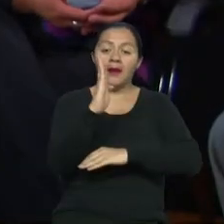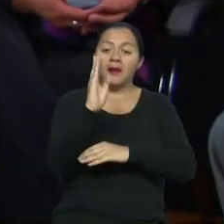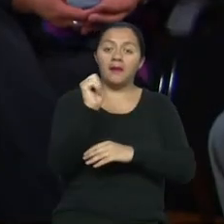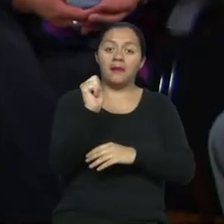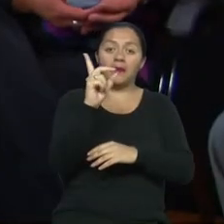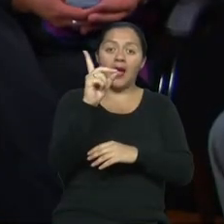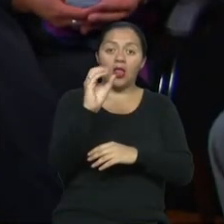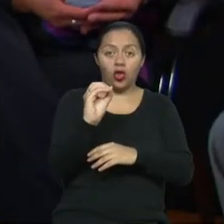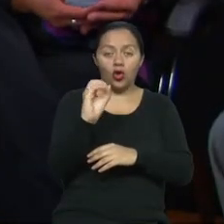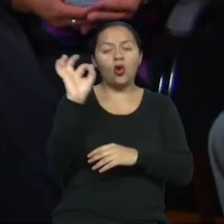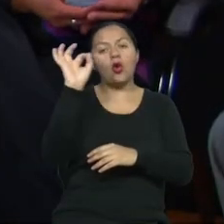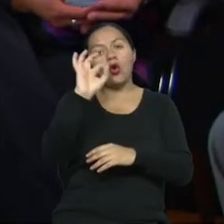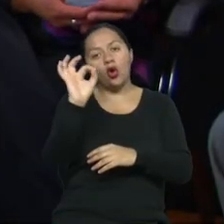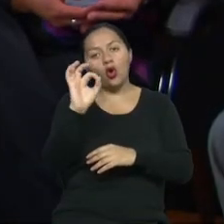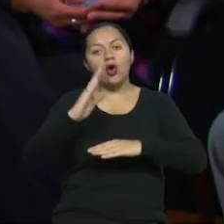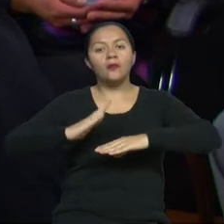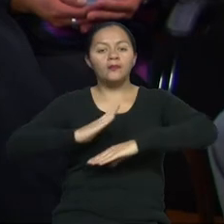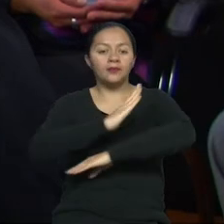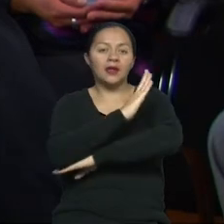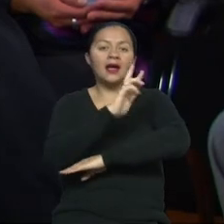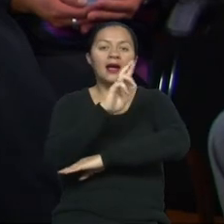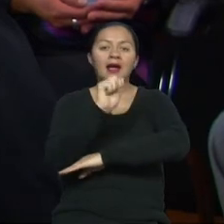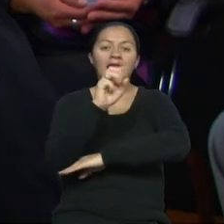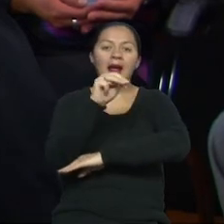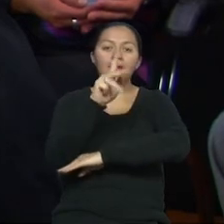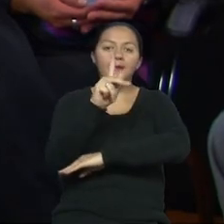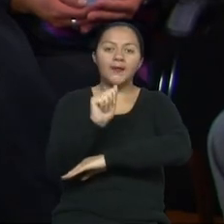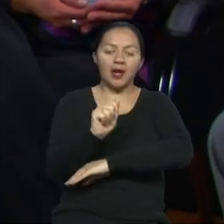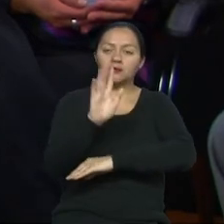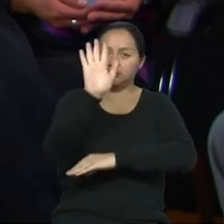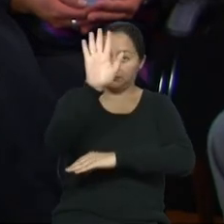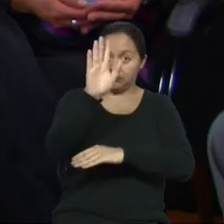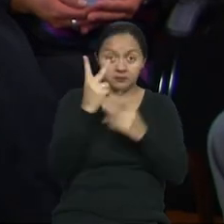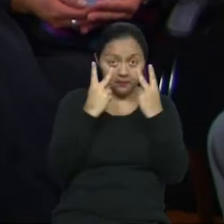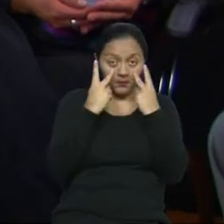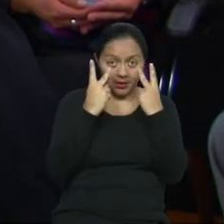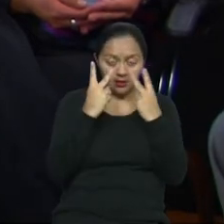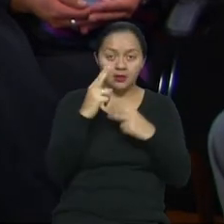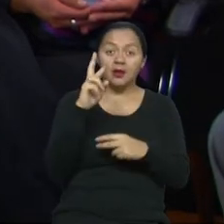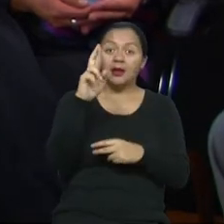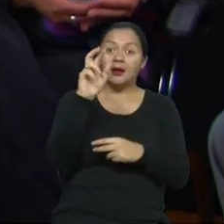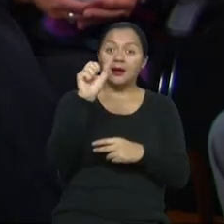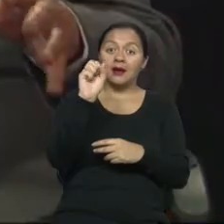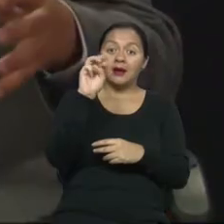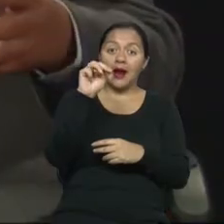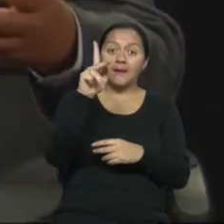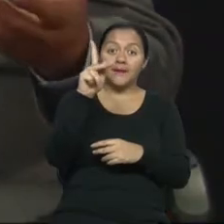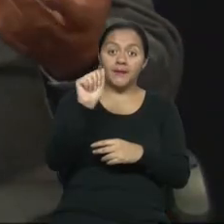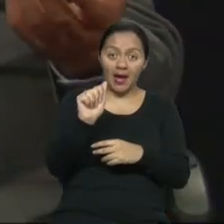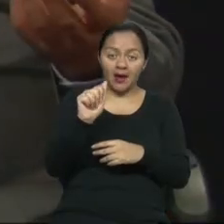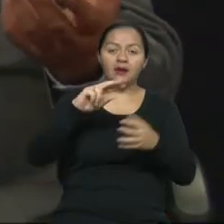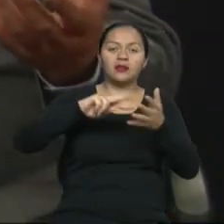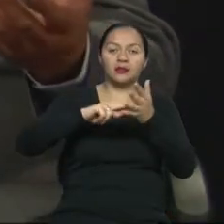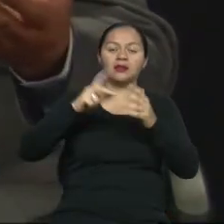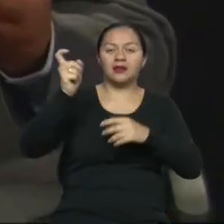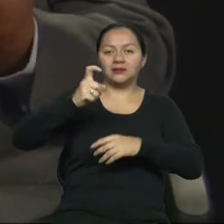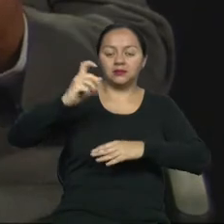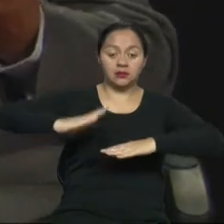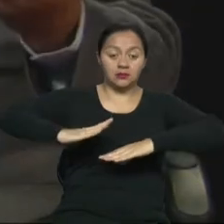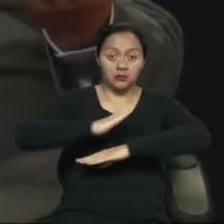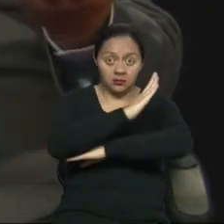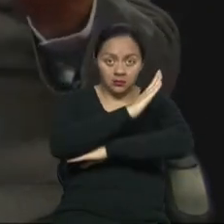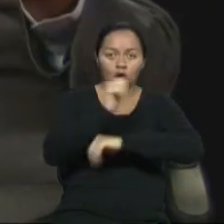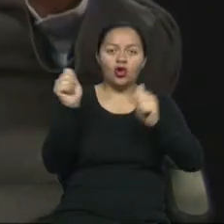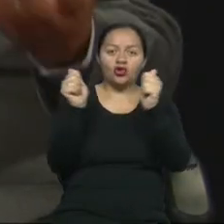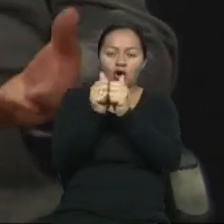rampa, primero, debe incorporar o bordillo o pasamano. Por lo tanto, no puede estar en una calle. Y de hecho, permite el